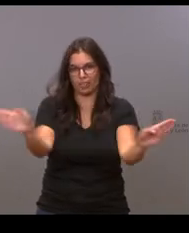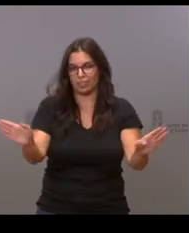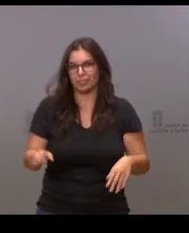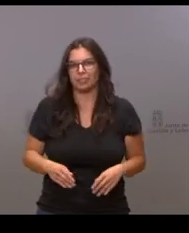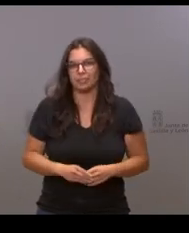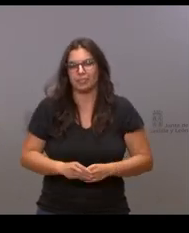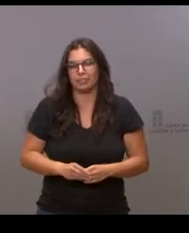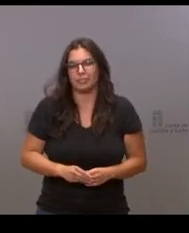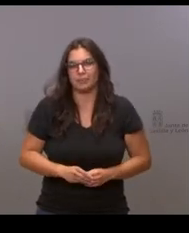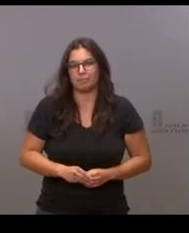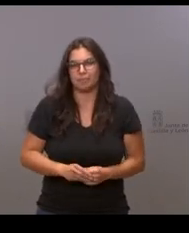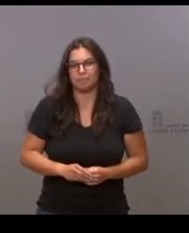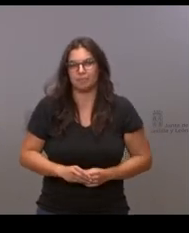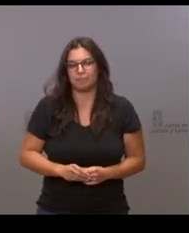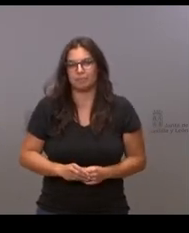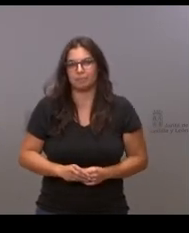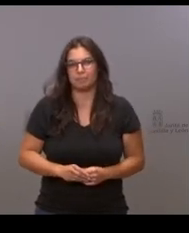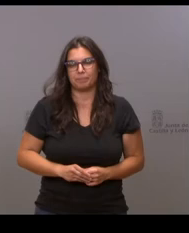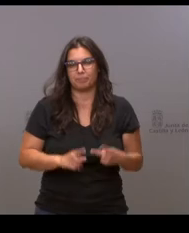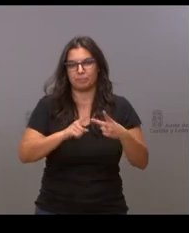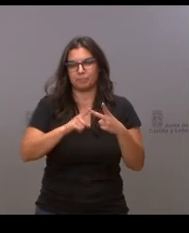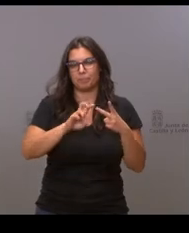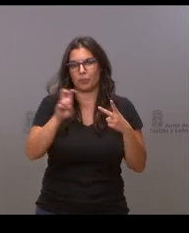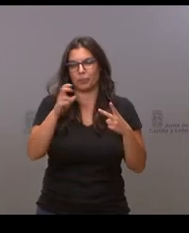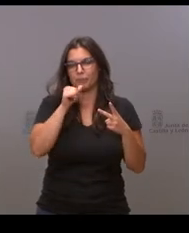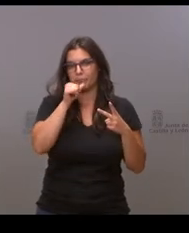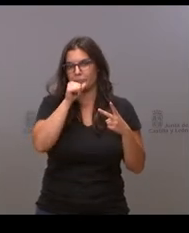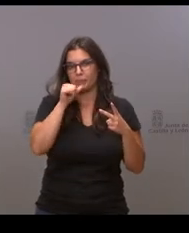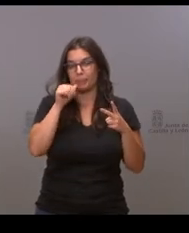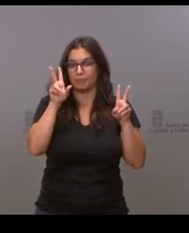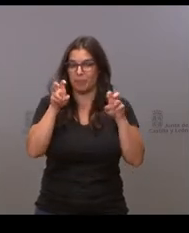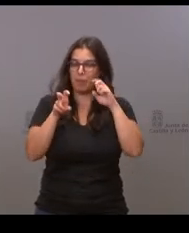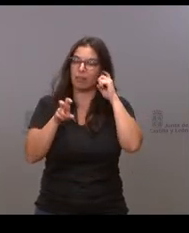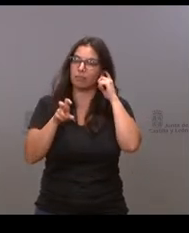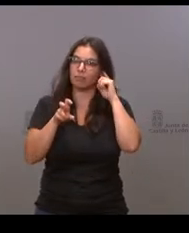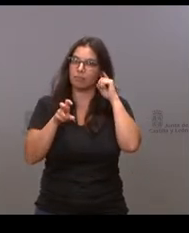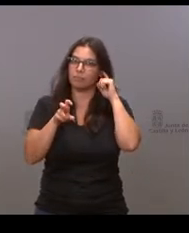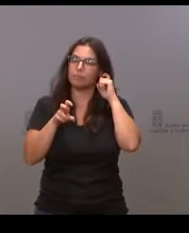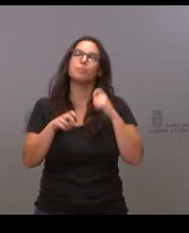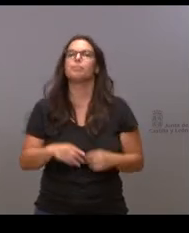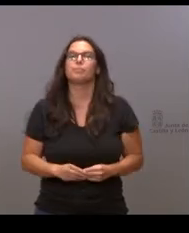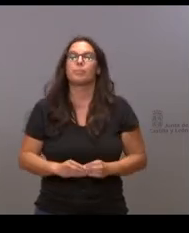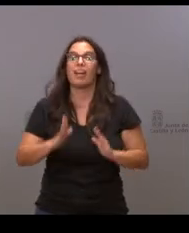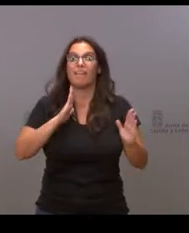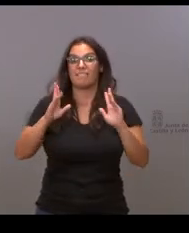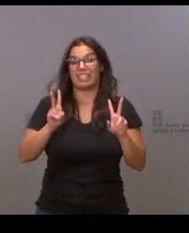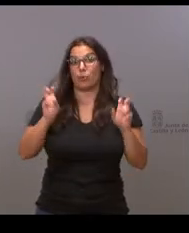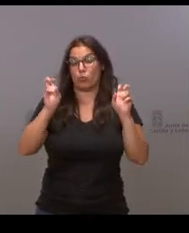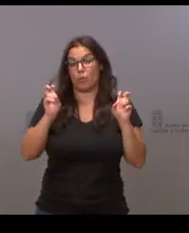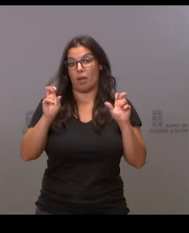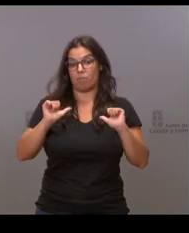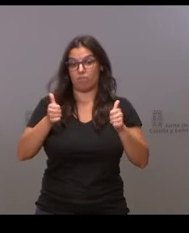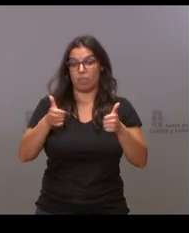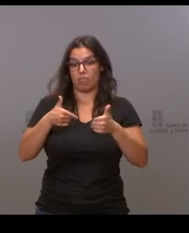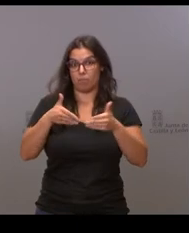autonómica con esta legislatura. Luego, sobre este tema de la fase nueva en la que vamos a entrar, no me ha